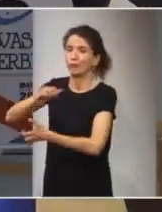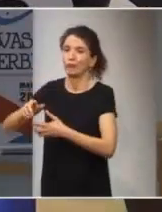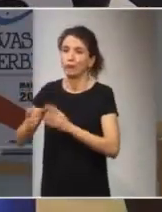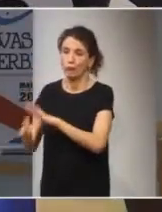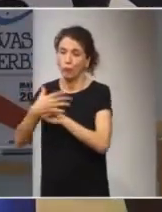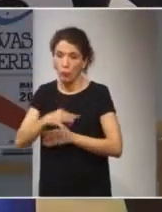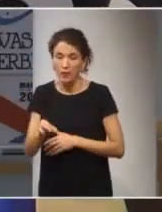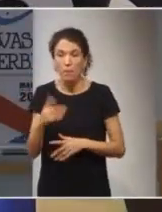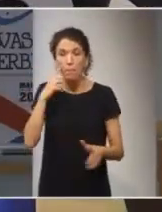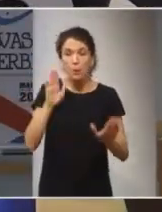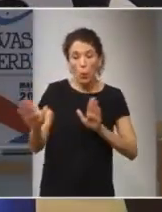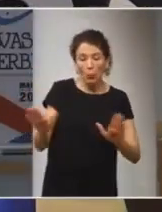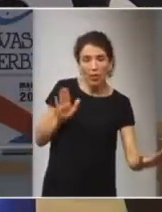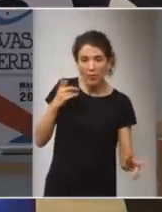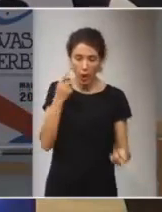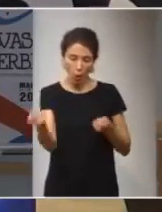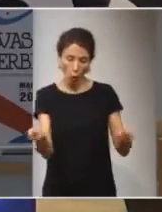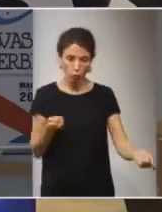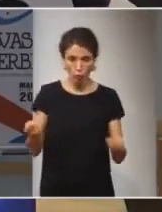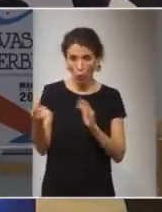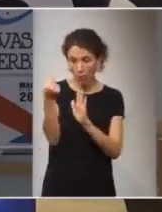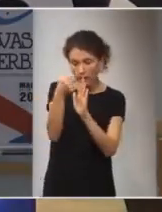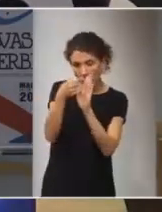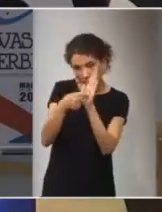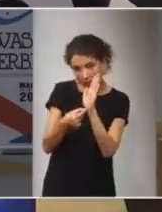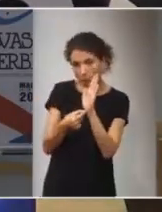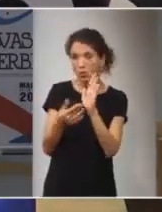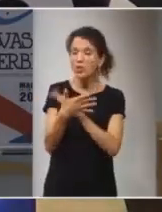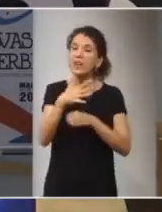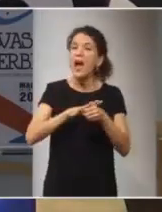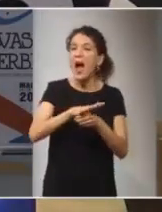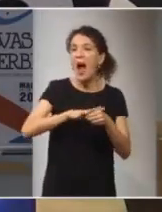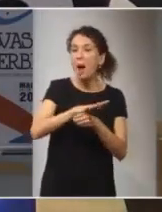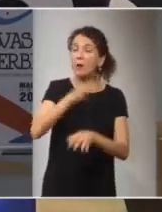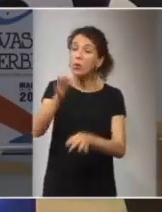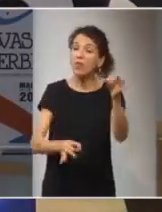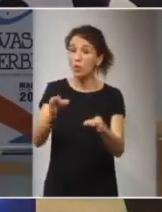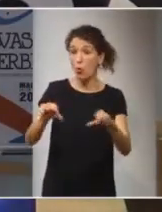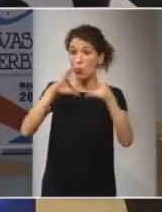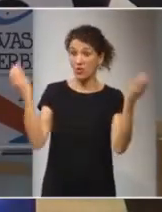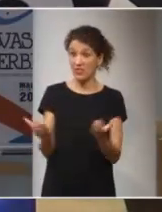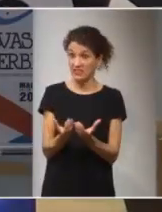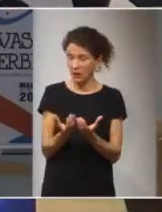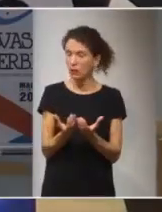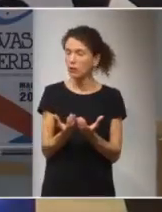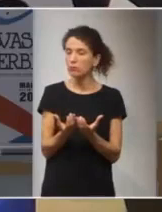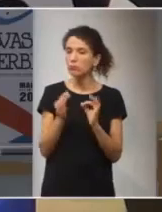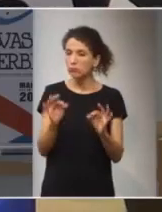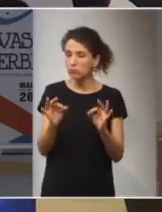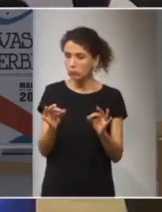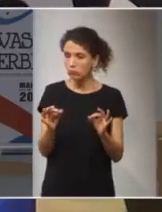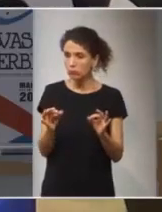prudencia moderación los principios insisten en el ámbito de la jurisdicción universal prácticamente